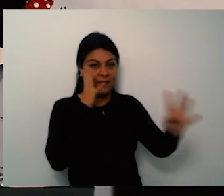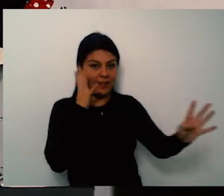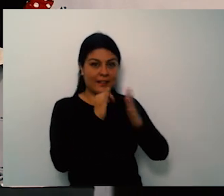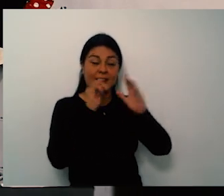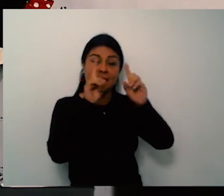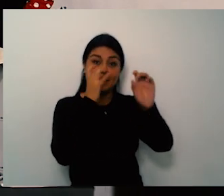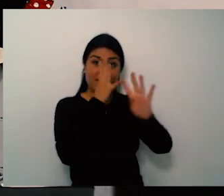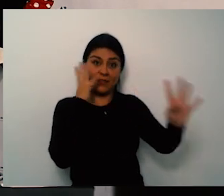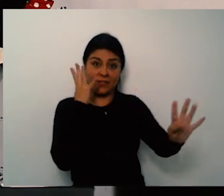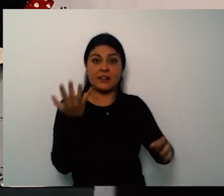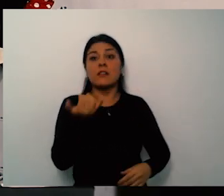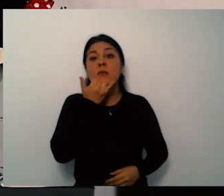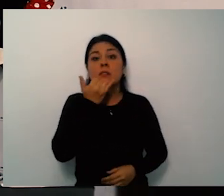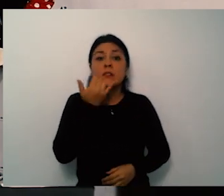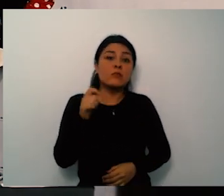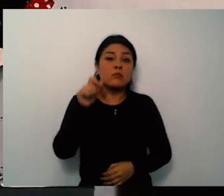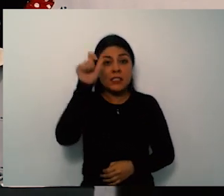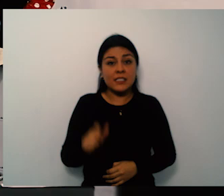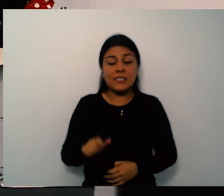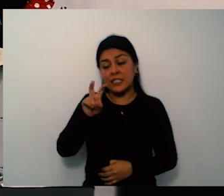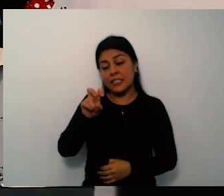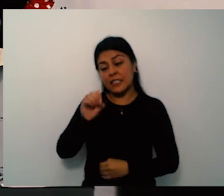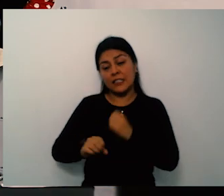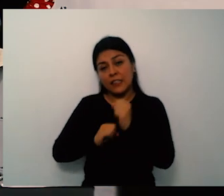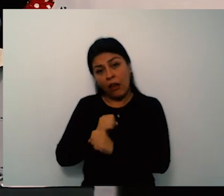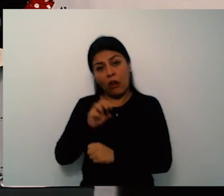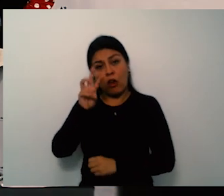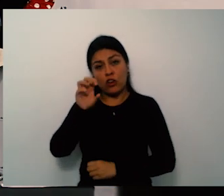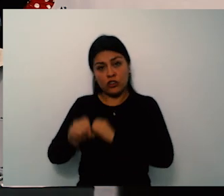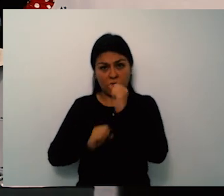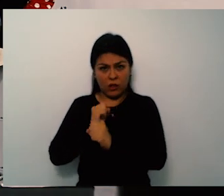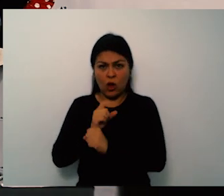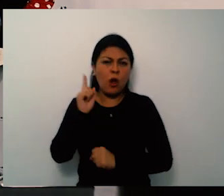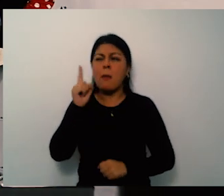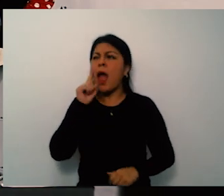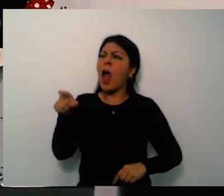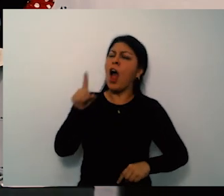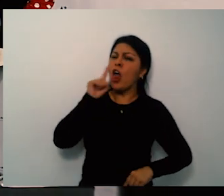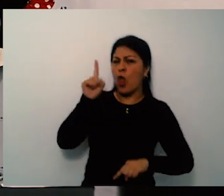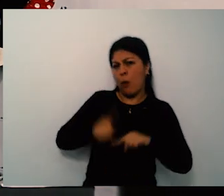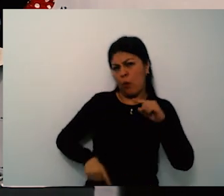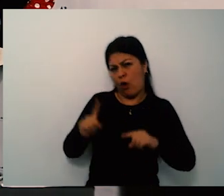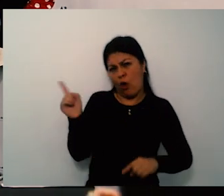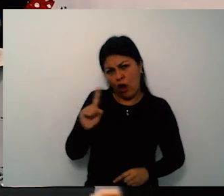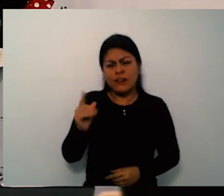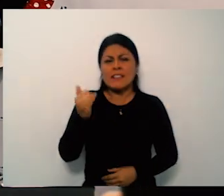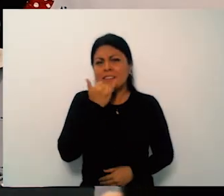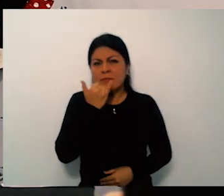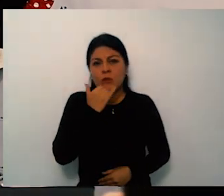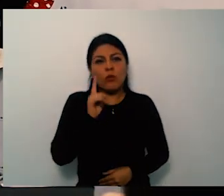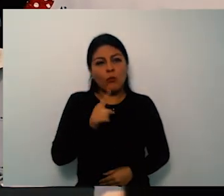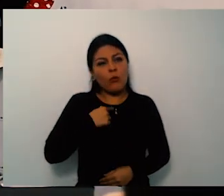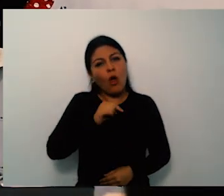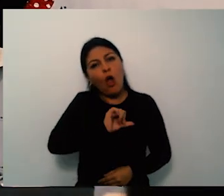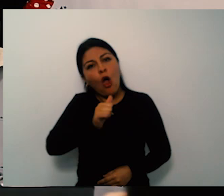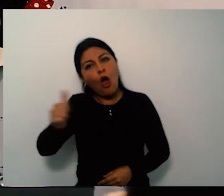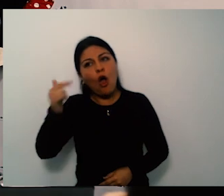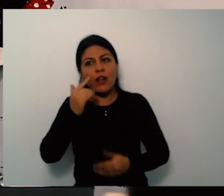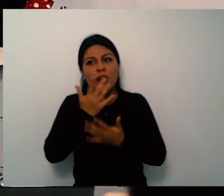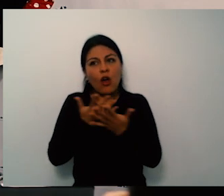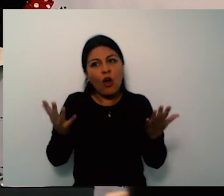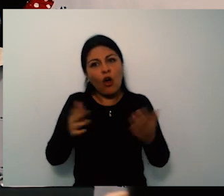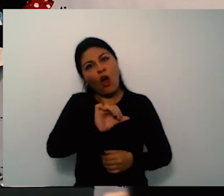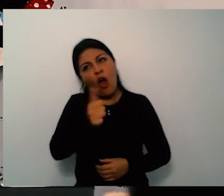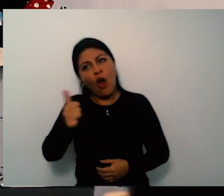fácil en el mercado de contributivo creo que tenemos también unos indicadores donde el contributivo ha subido lentamente pero ha subido en nuestra